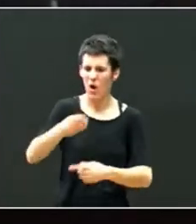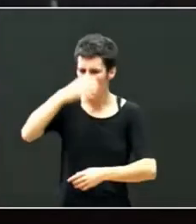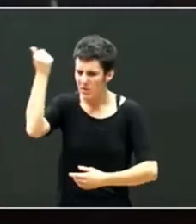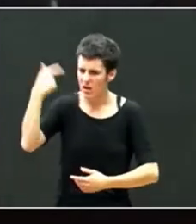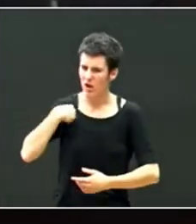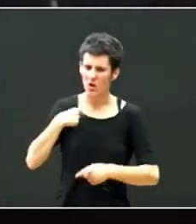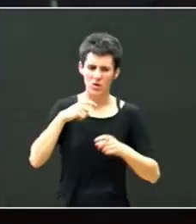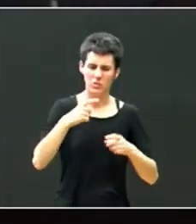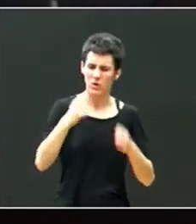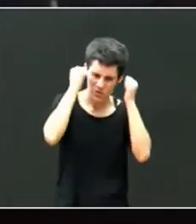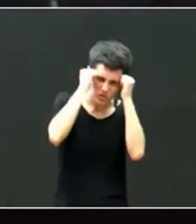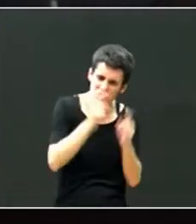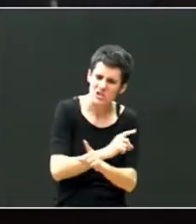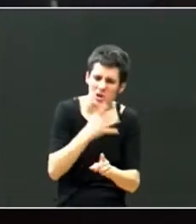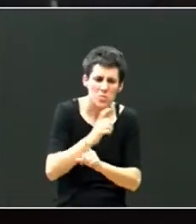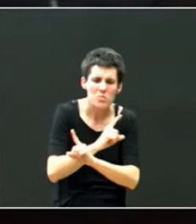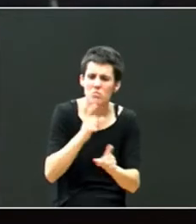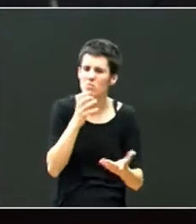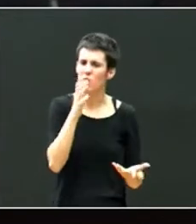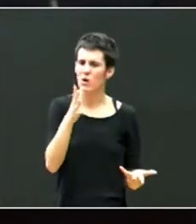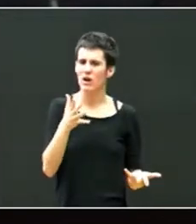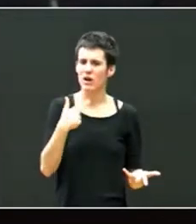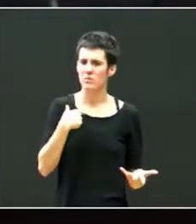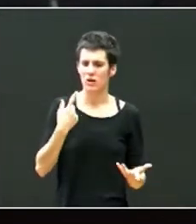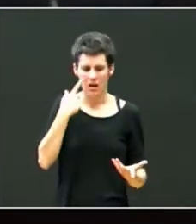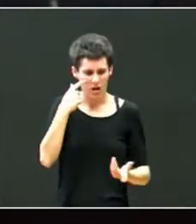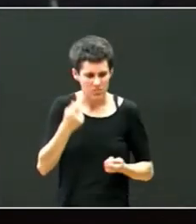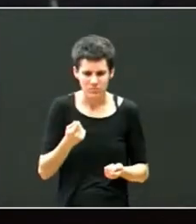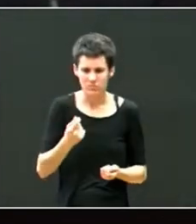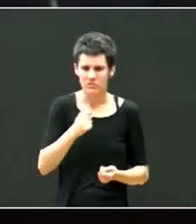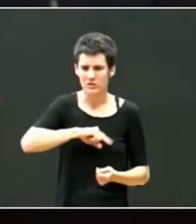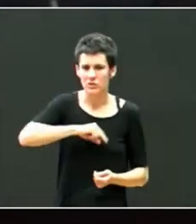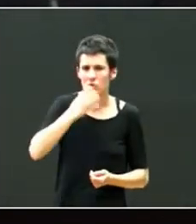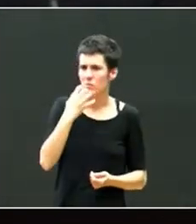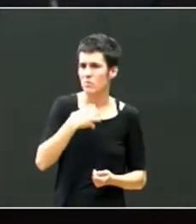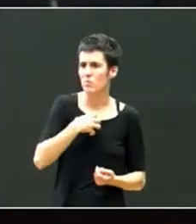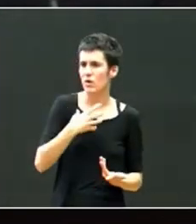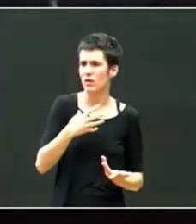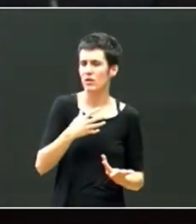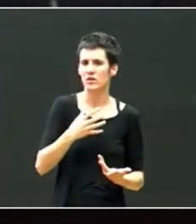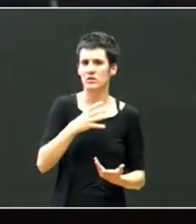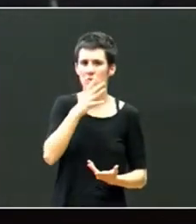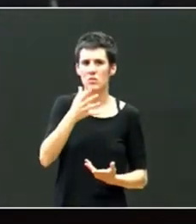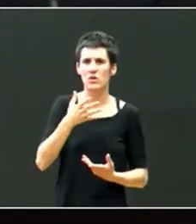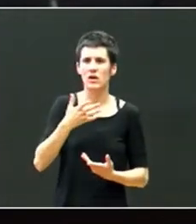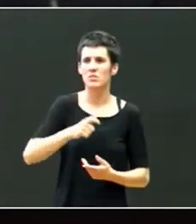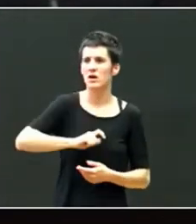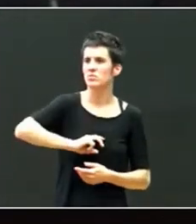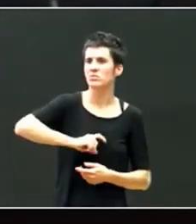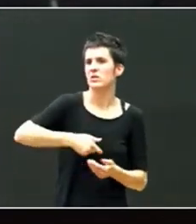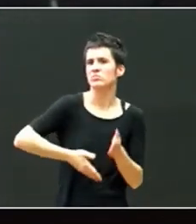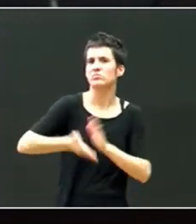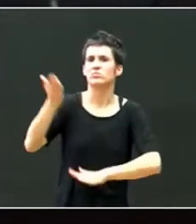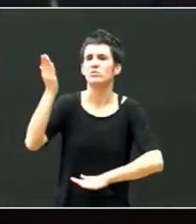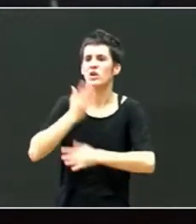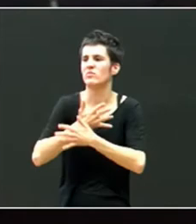estudias? ¿por qué no atiendes? ¿por qué no te regulas emocionalmente? ¿por qué te vas con un montón de chicos y chicas? a tener relaciones sexuales indiscriminadas